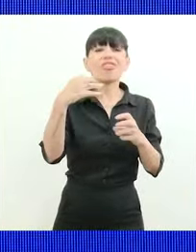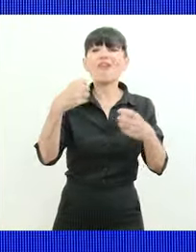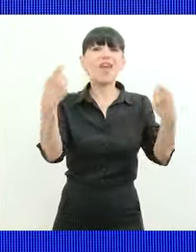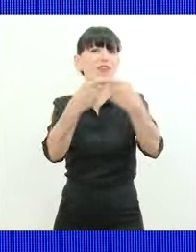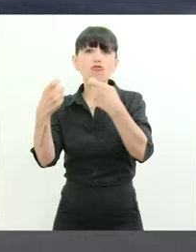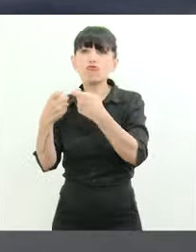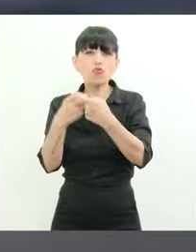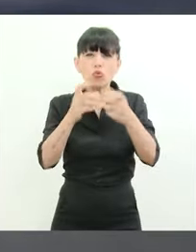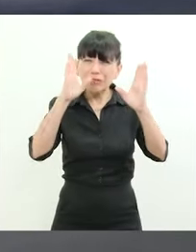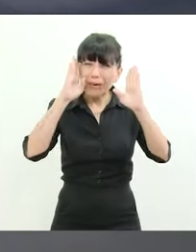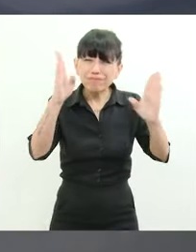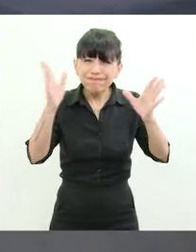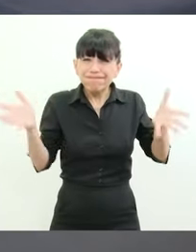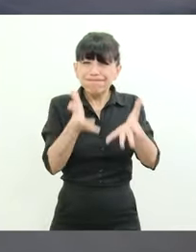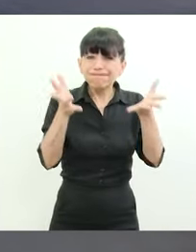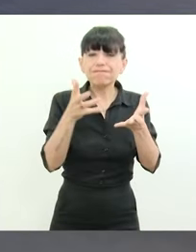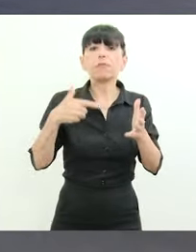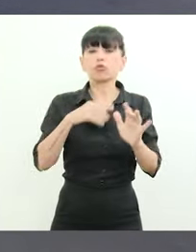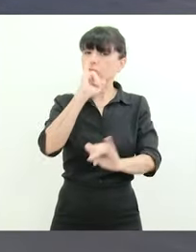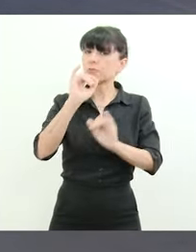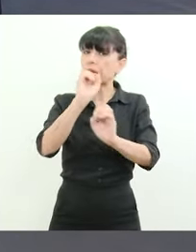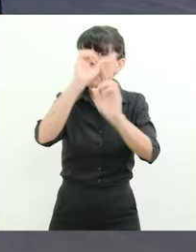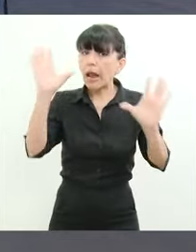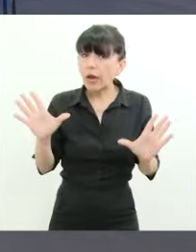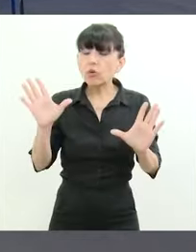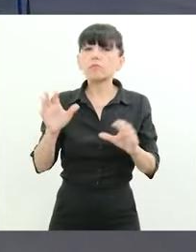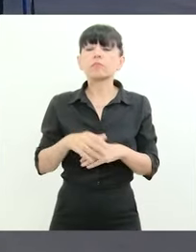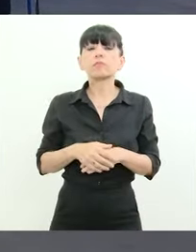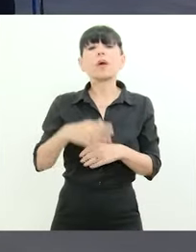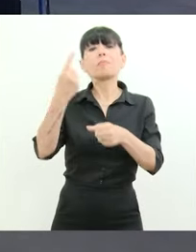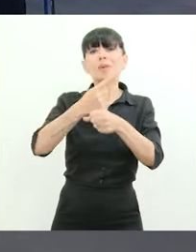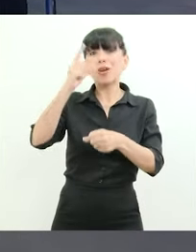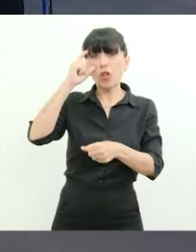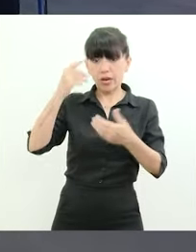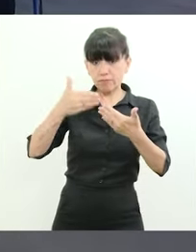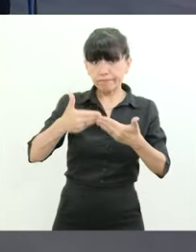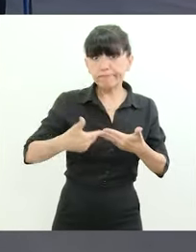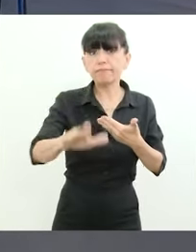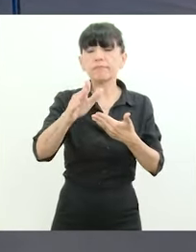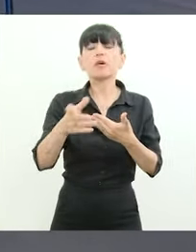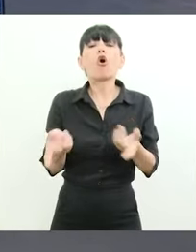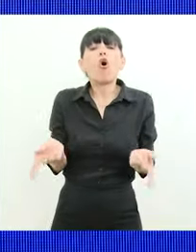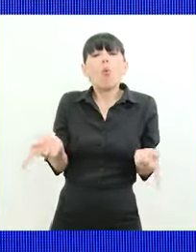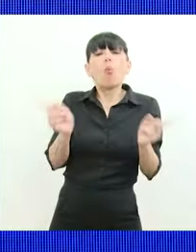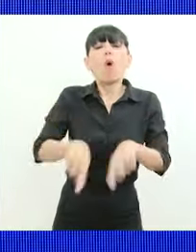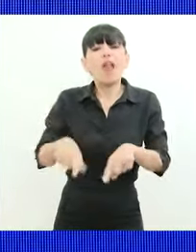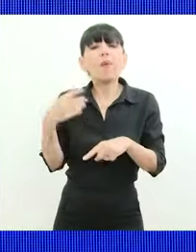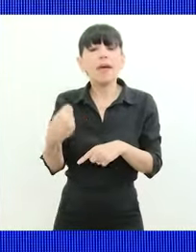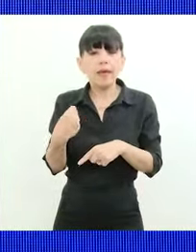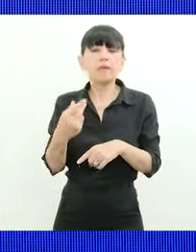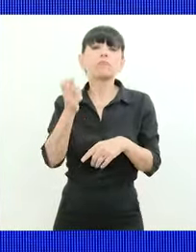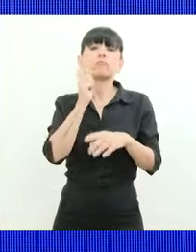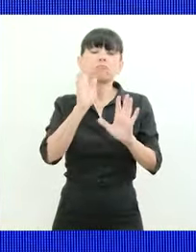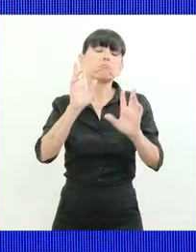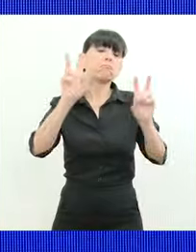Y planteé muy claramente que a partir del primero de enero vuelve a regir para todo lo que sea